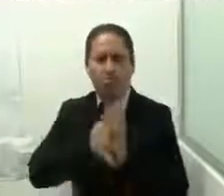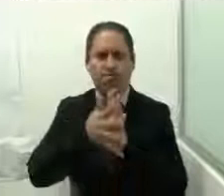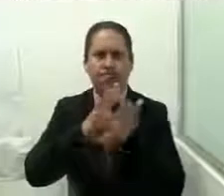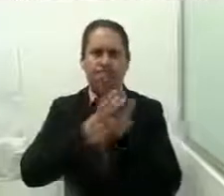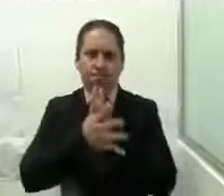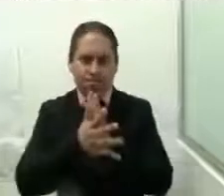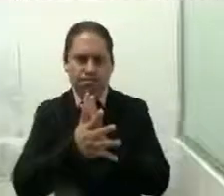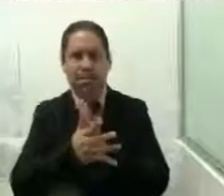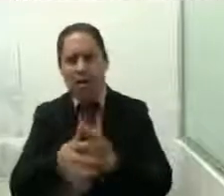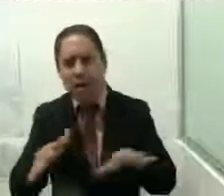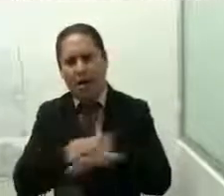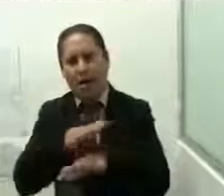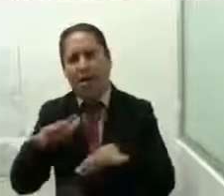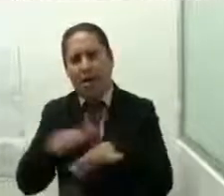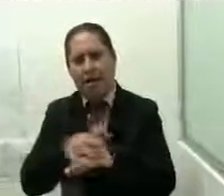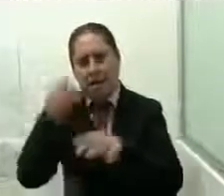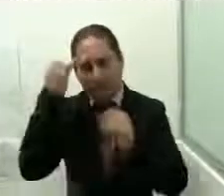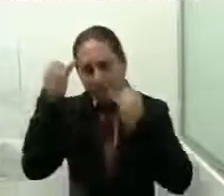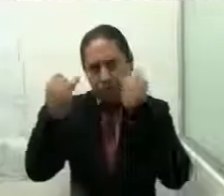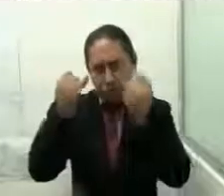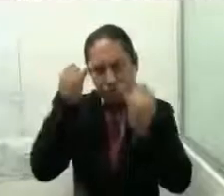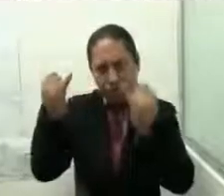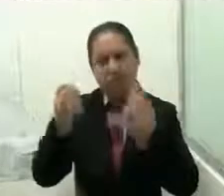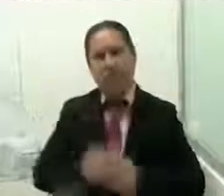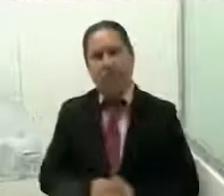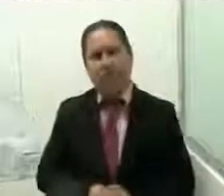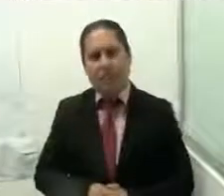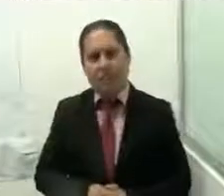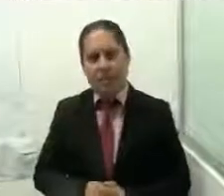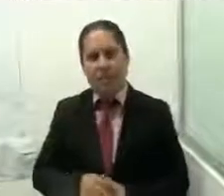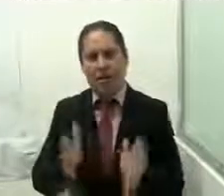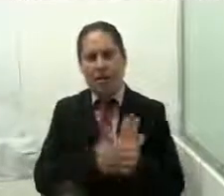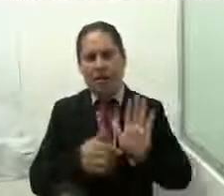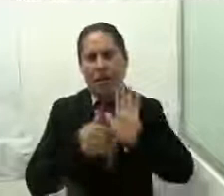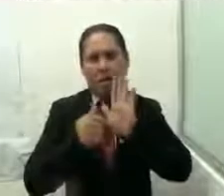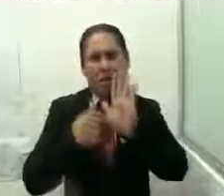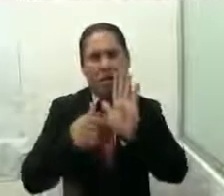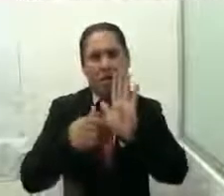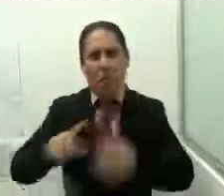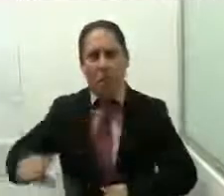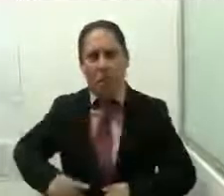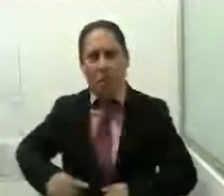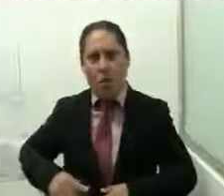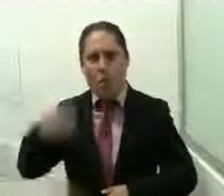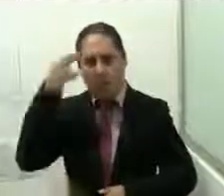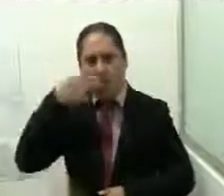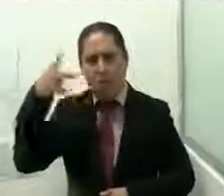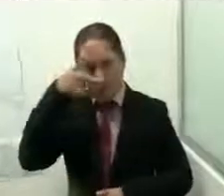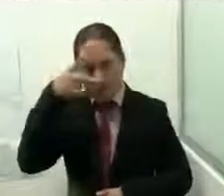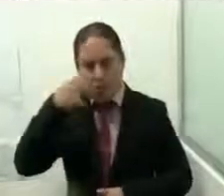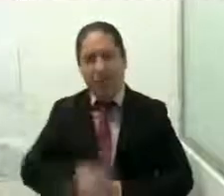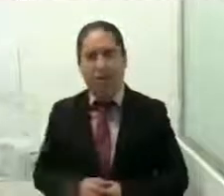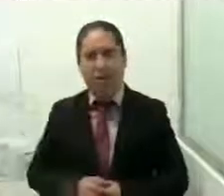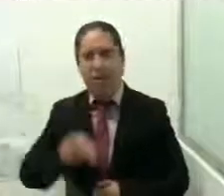gracias a las iniciativas que ha propuesto el gobernador del estado y que han sido